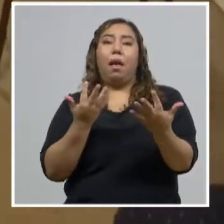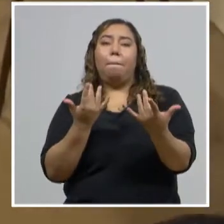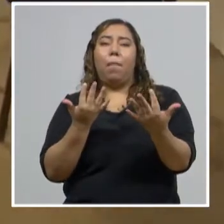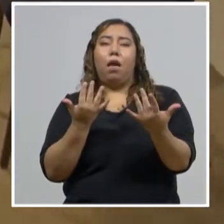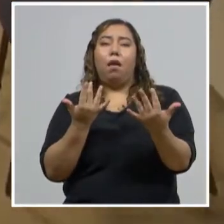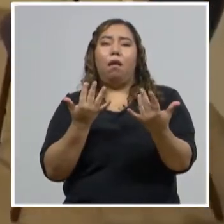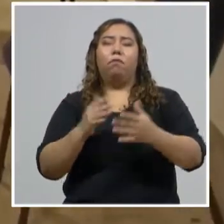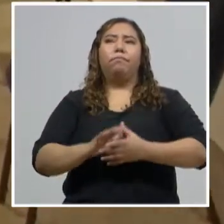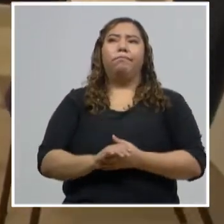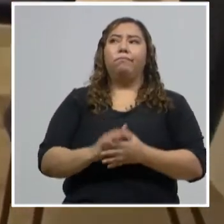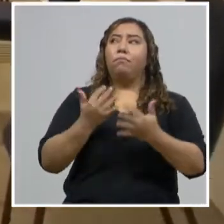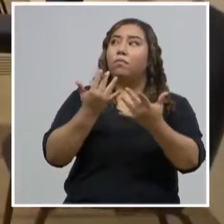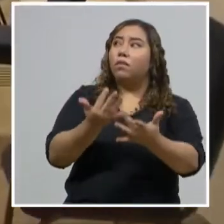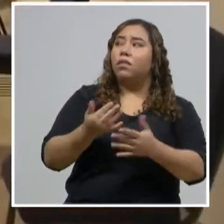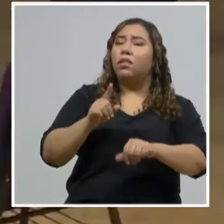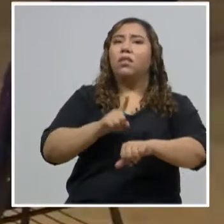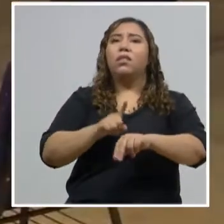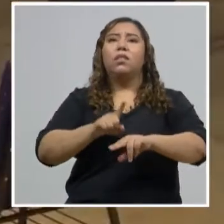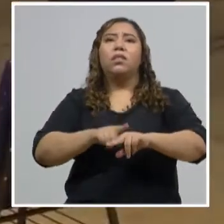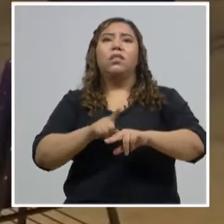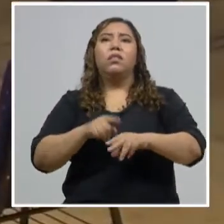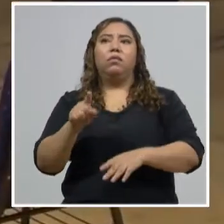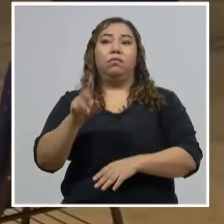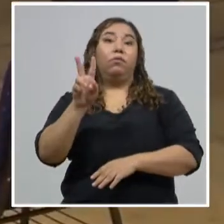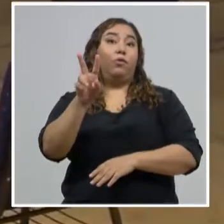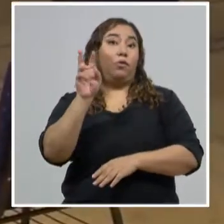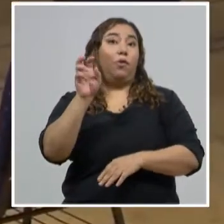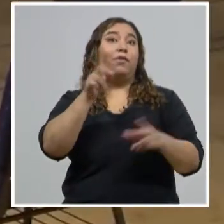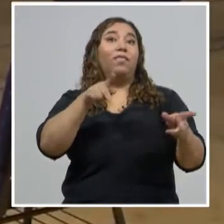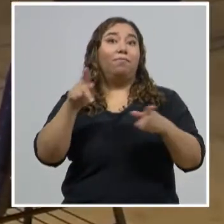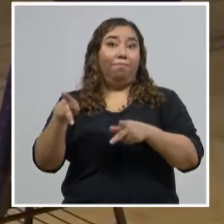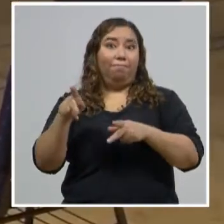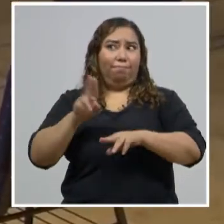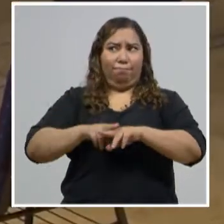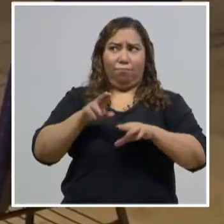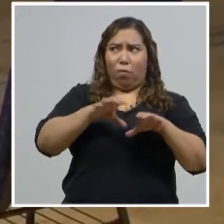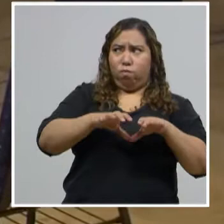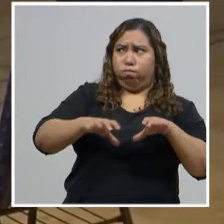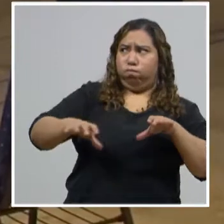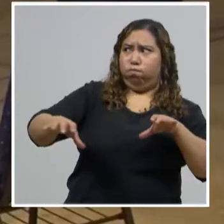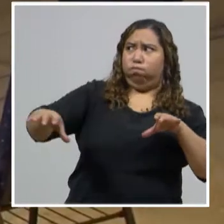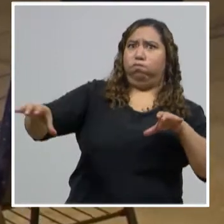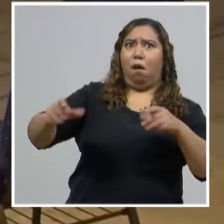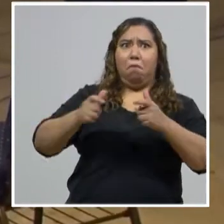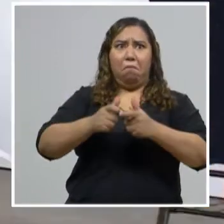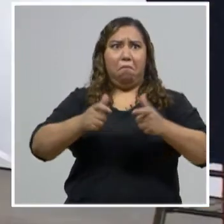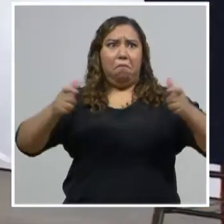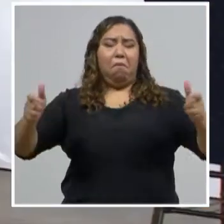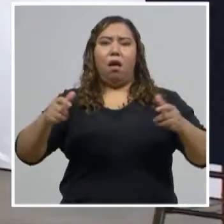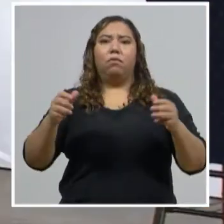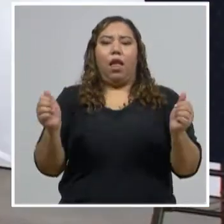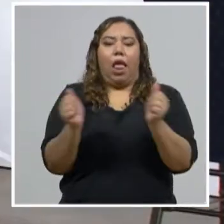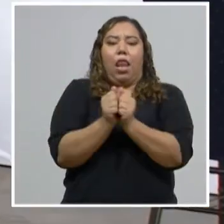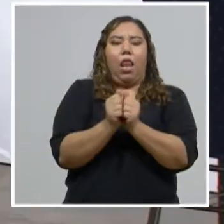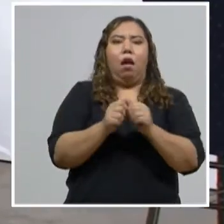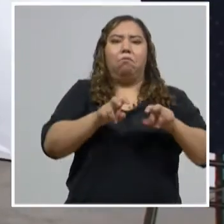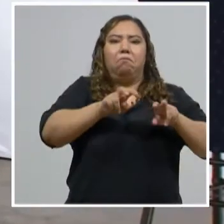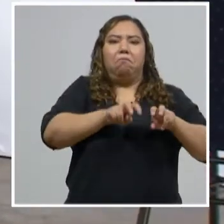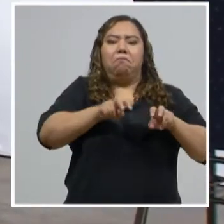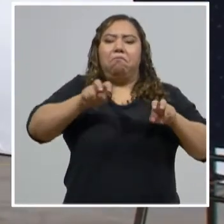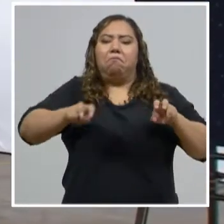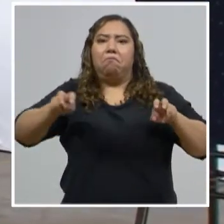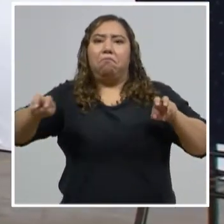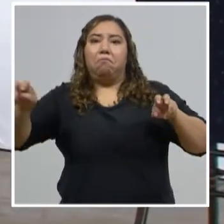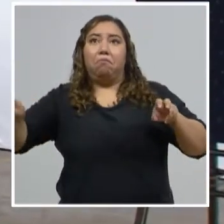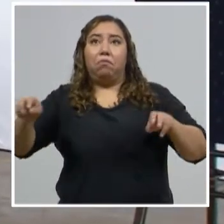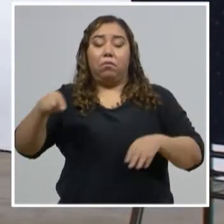pueden tener 230 personas a la vez, un espacio con su distanciamiento social. Hemos utilizado marcas en el